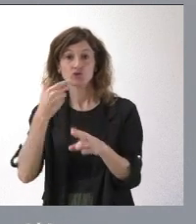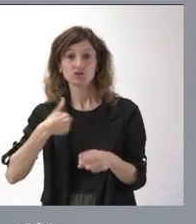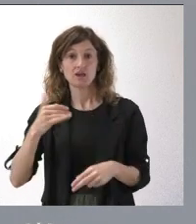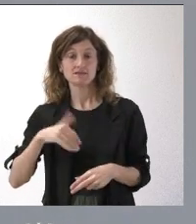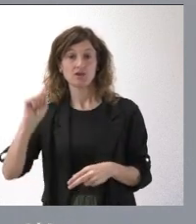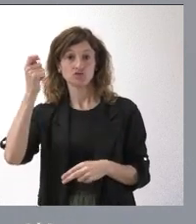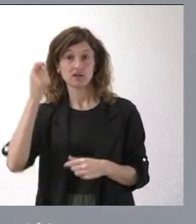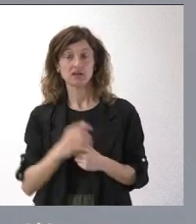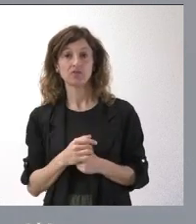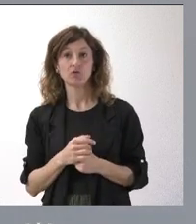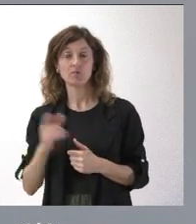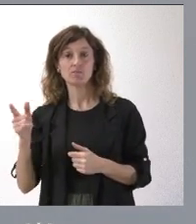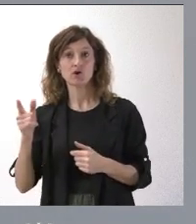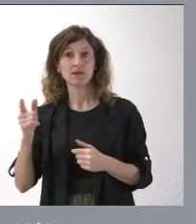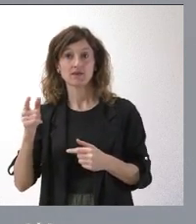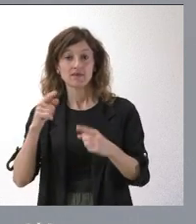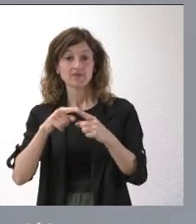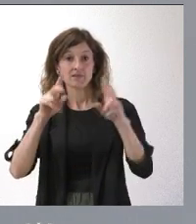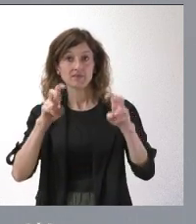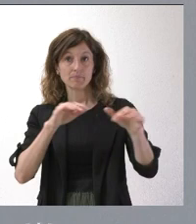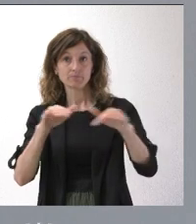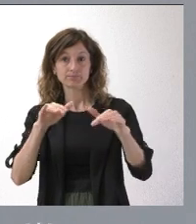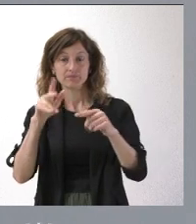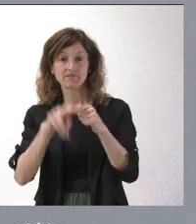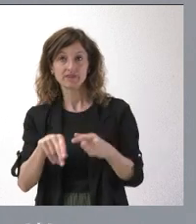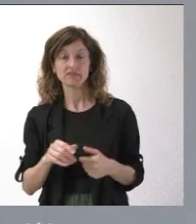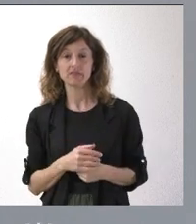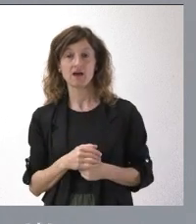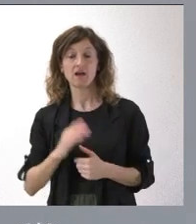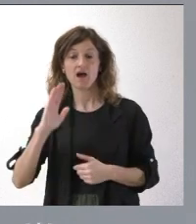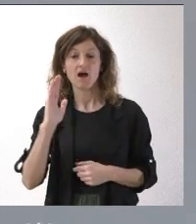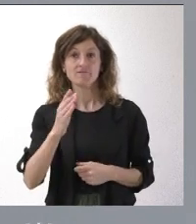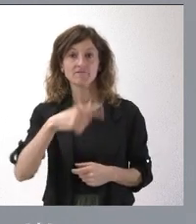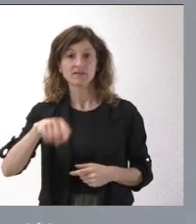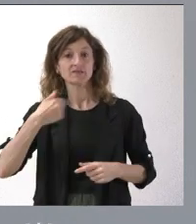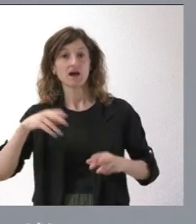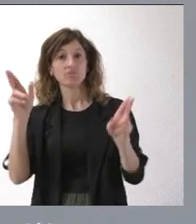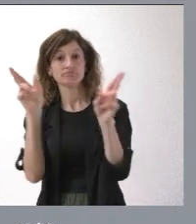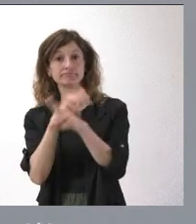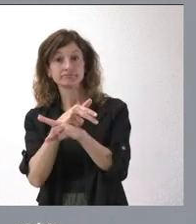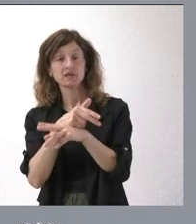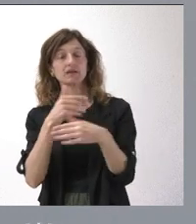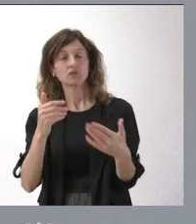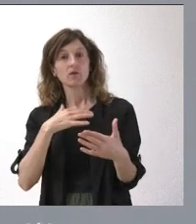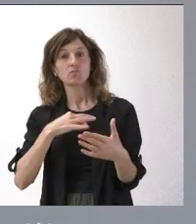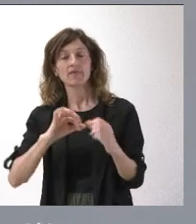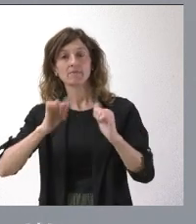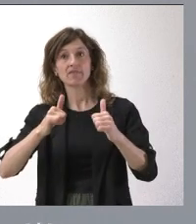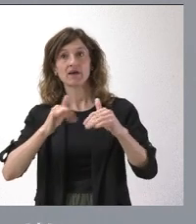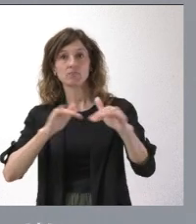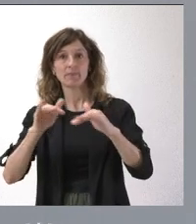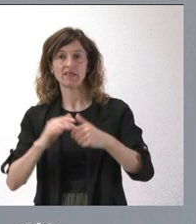ministerio que impedía la movilidad y que, no sabe, ese perjuicio que usted ha señalado, pues ya no está en vigor y, por tanto, se puede proceder a la movilidad.